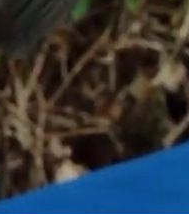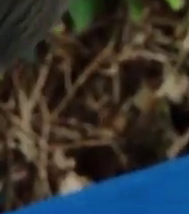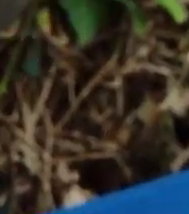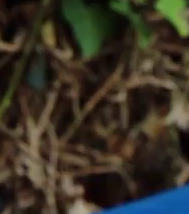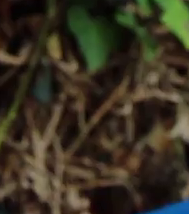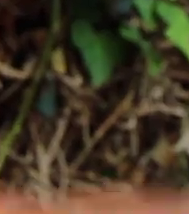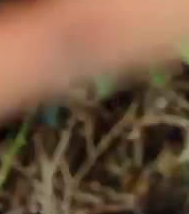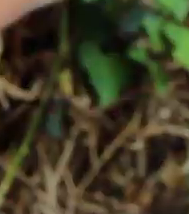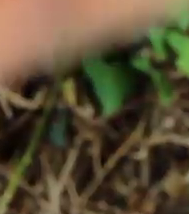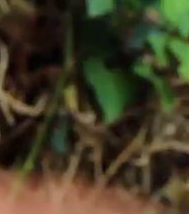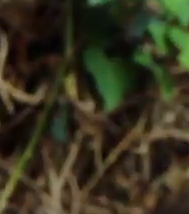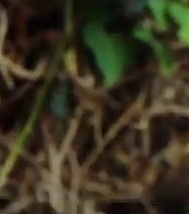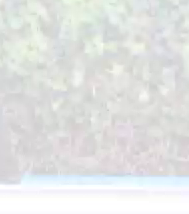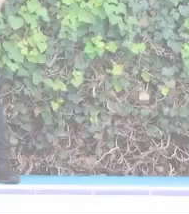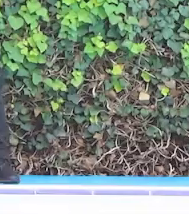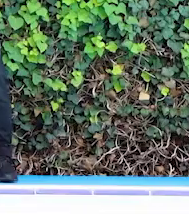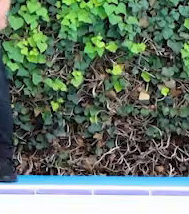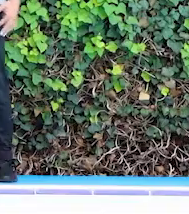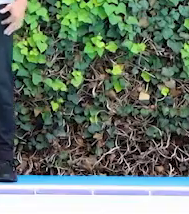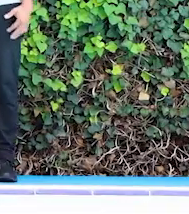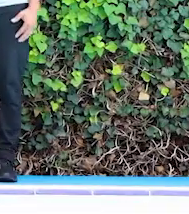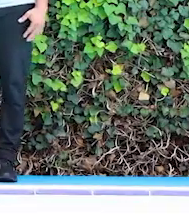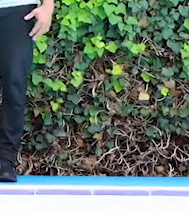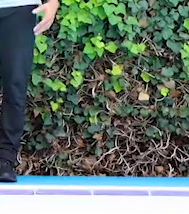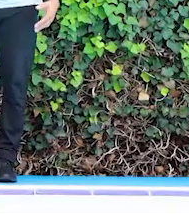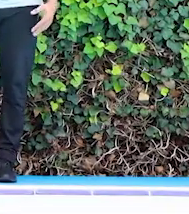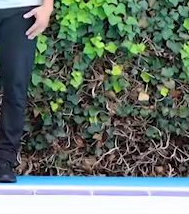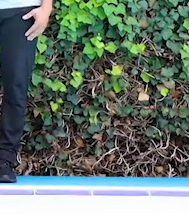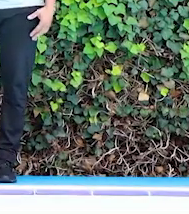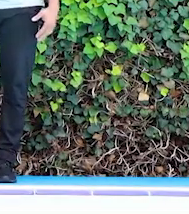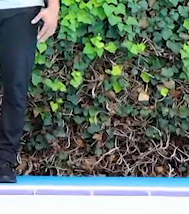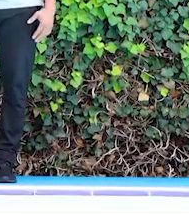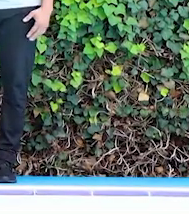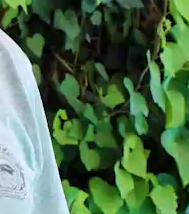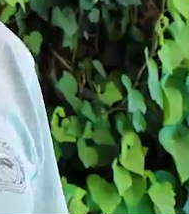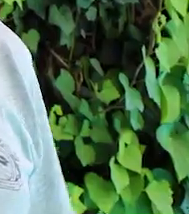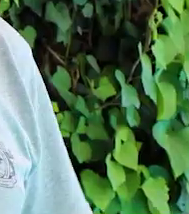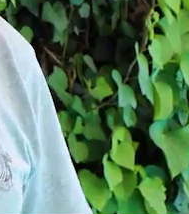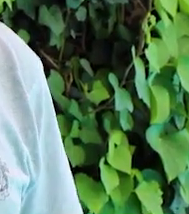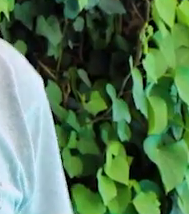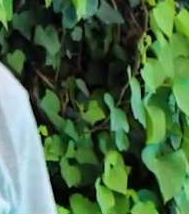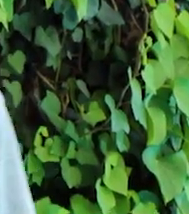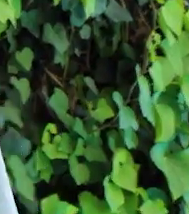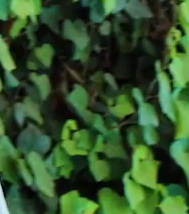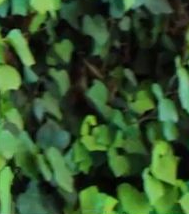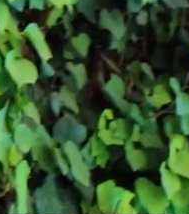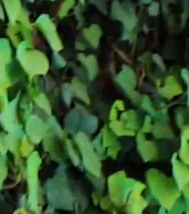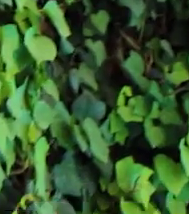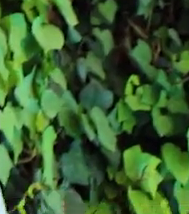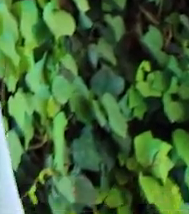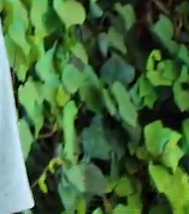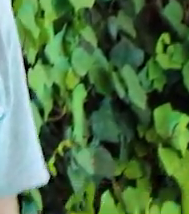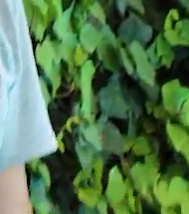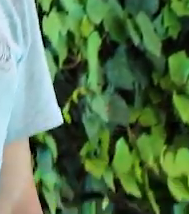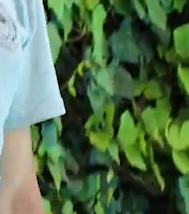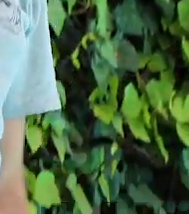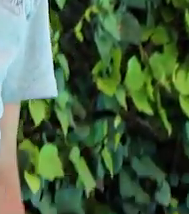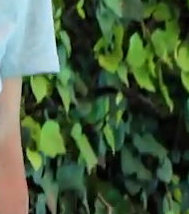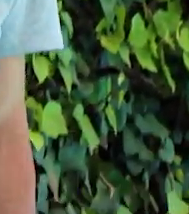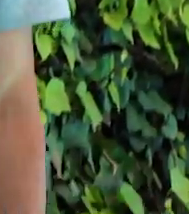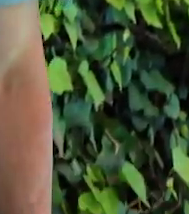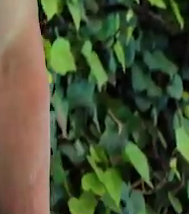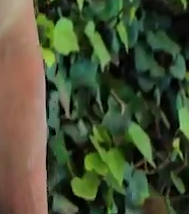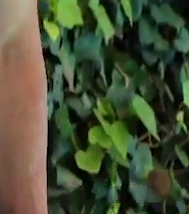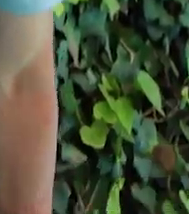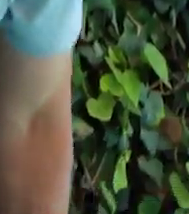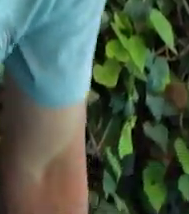tus brazos vayan al frente. A continuación vamos a hacer una plancha lateral. ¿Qué es una plancha lateral? Nos vamos a acostar de forma lateral,